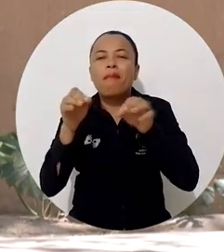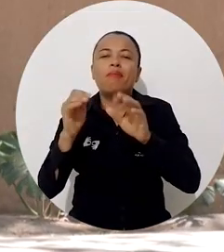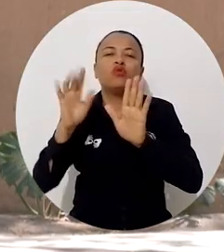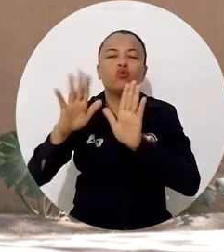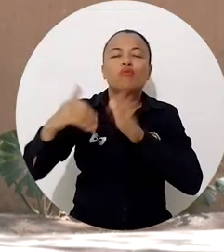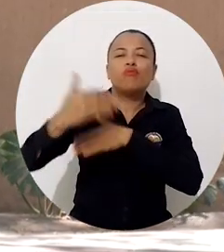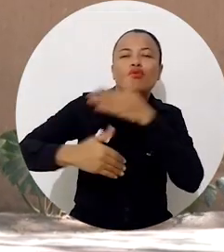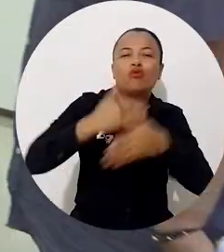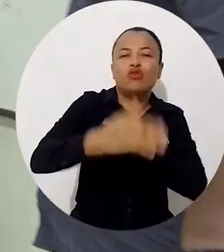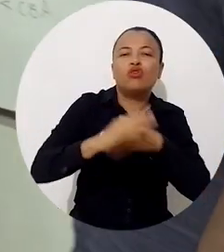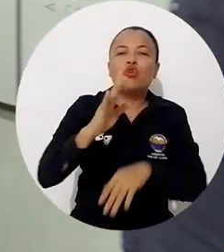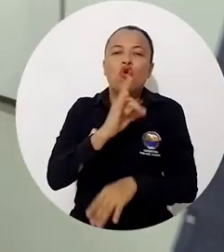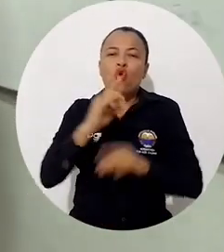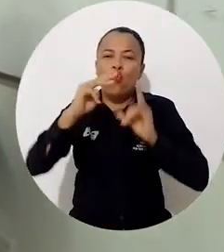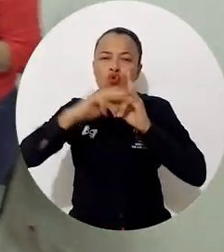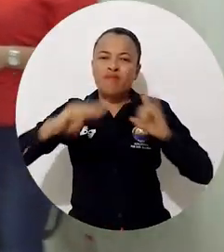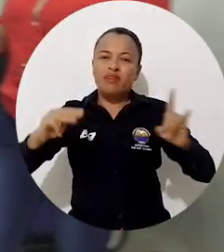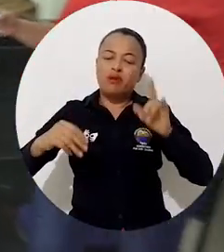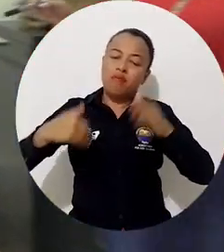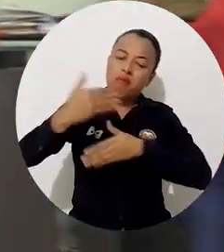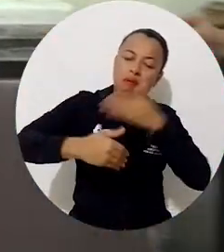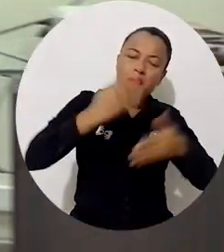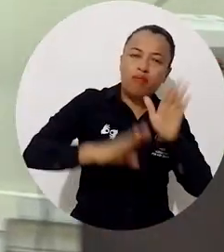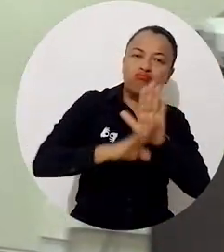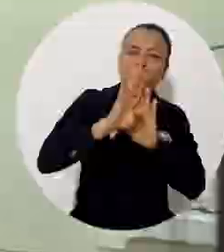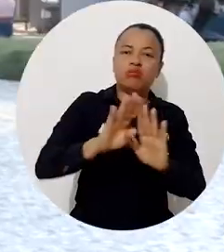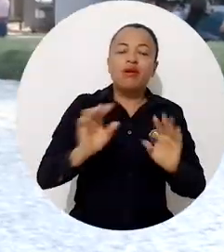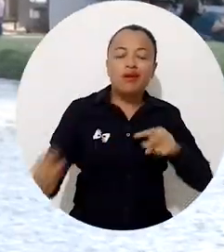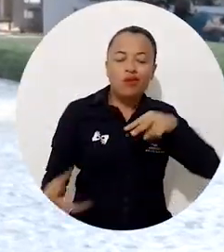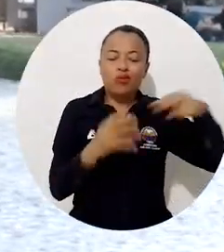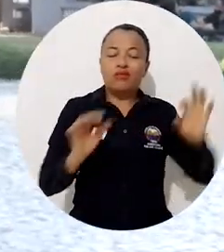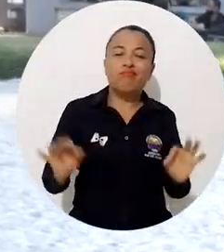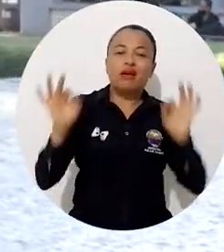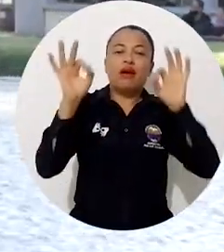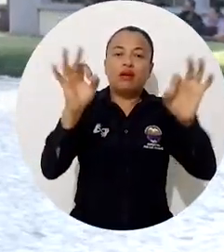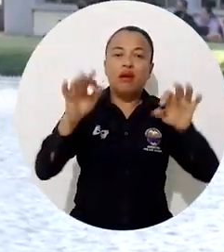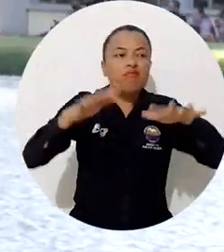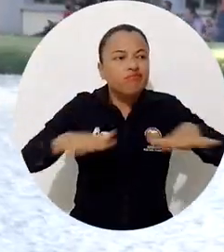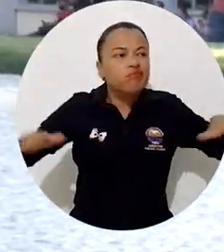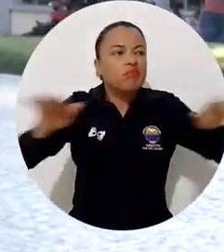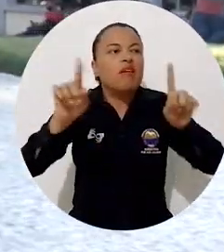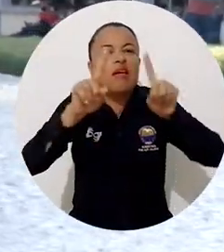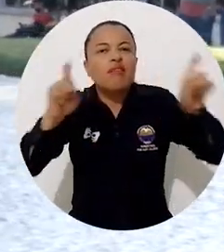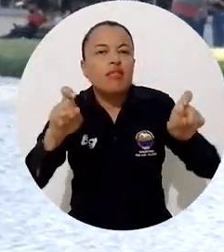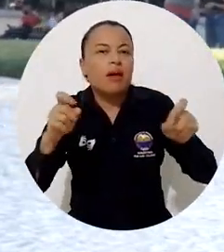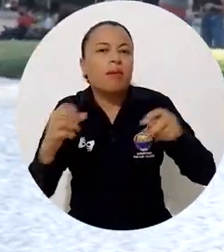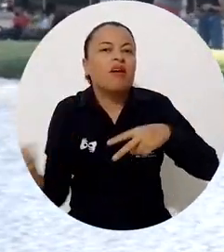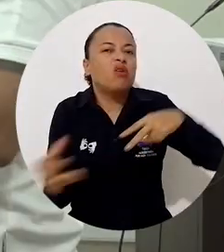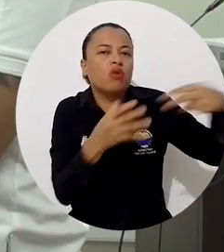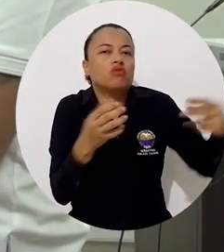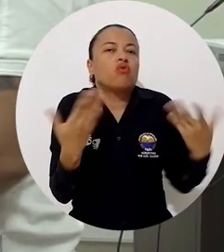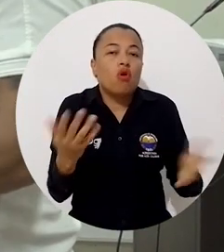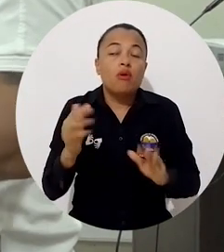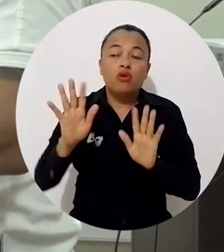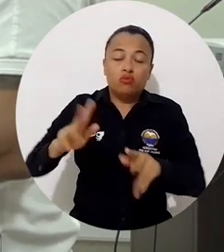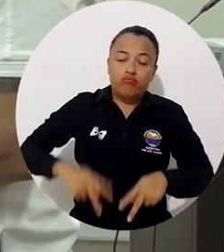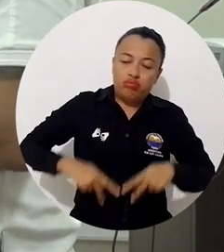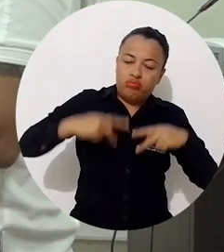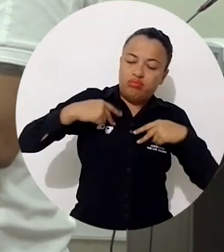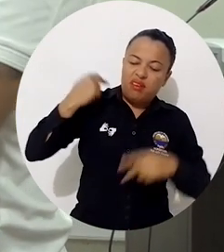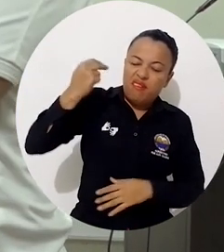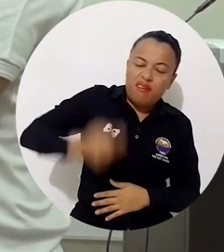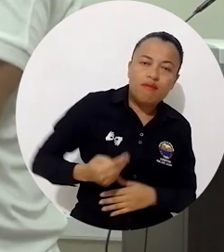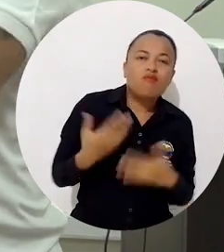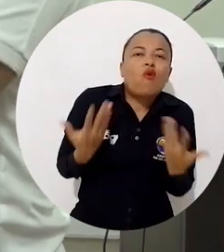llevado a Uni Magdalena a avanzar hacia una educación de calidad. El panorama actual del territorio en materia educativa y su historia de vida